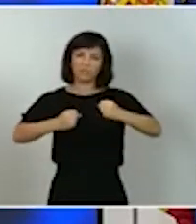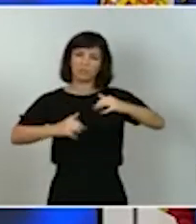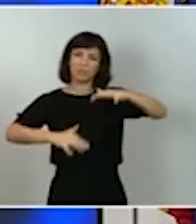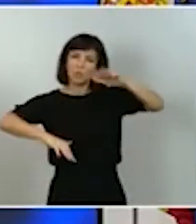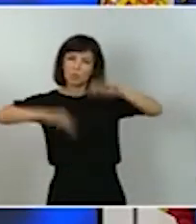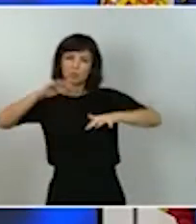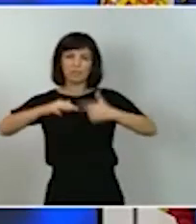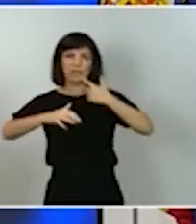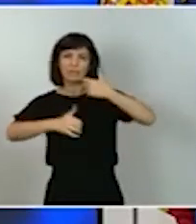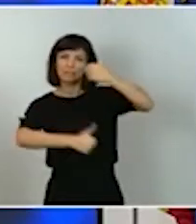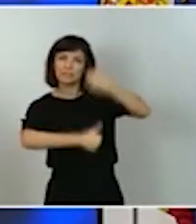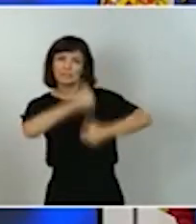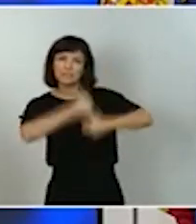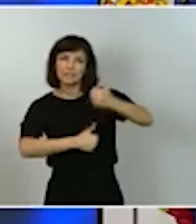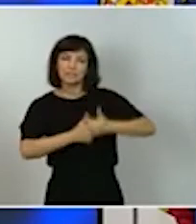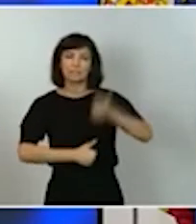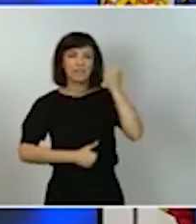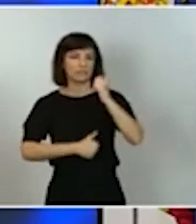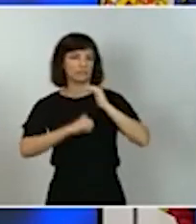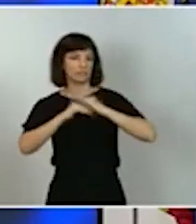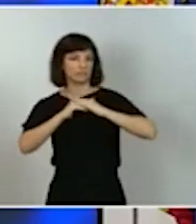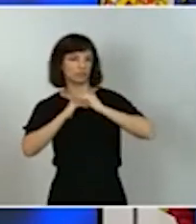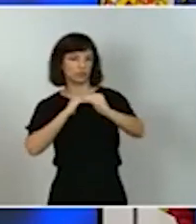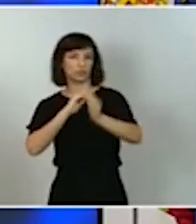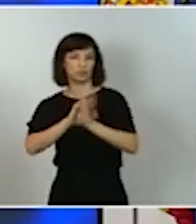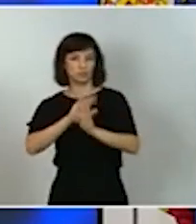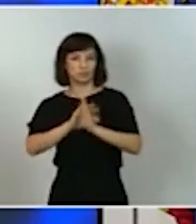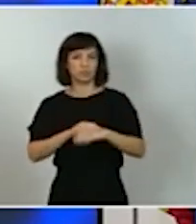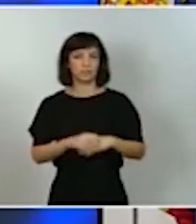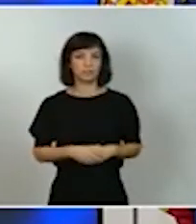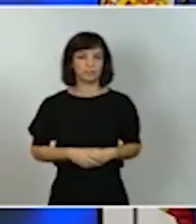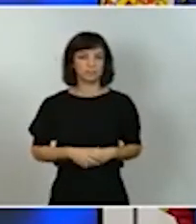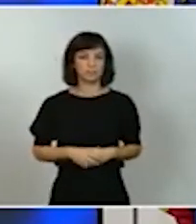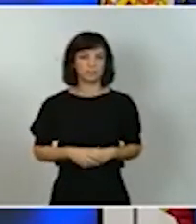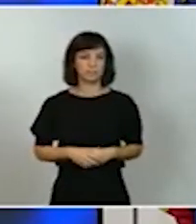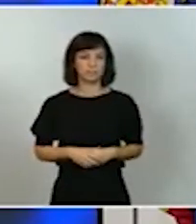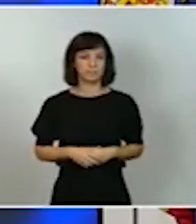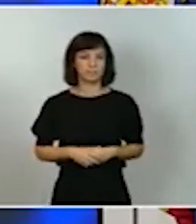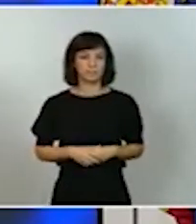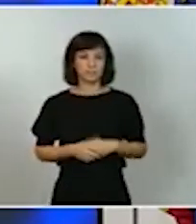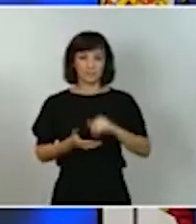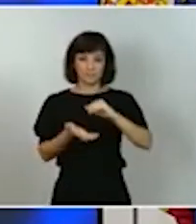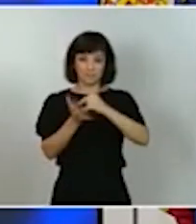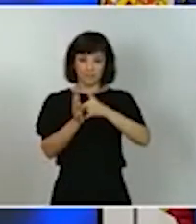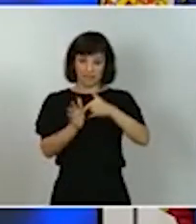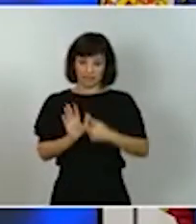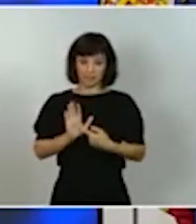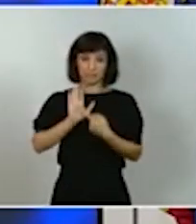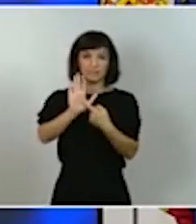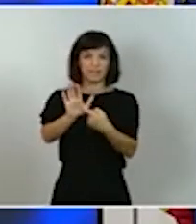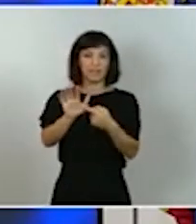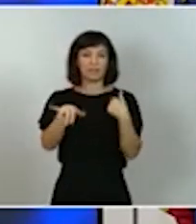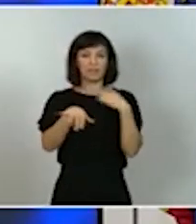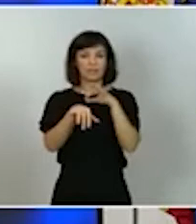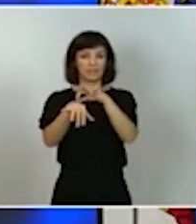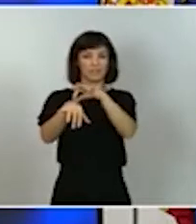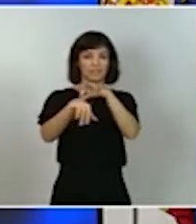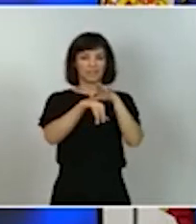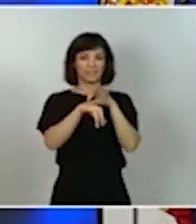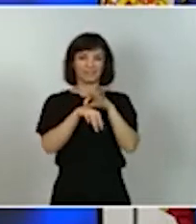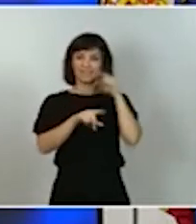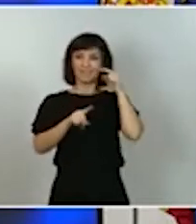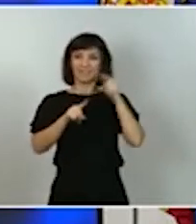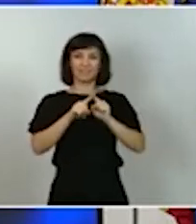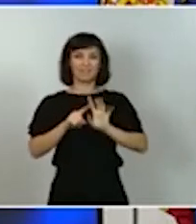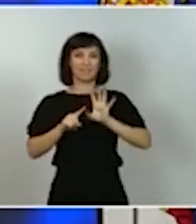sostenible. El plan que hoy presentamos es la hoja de ruta de esa nueva modernización de nuestro país